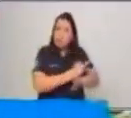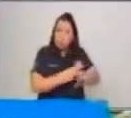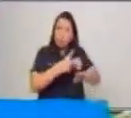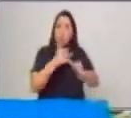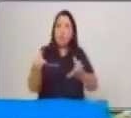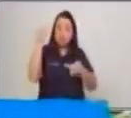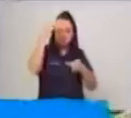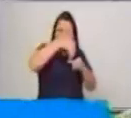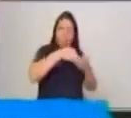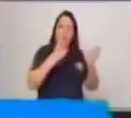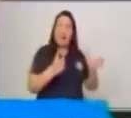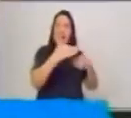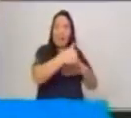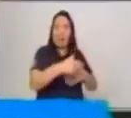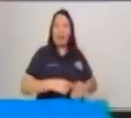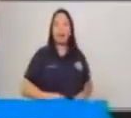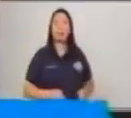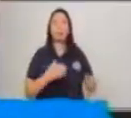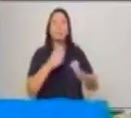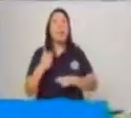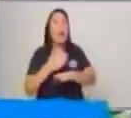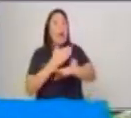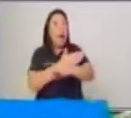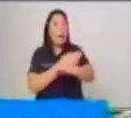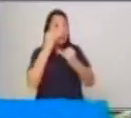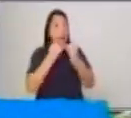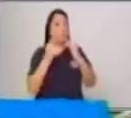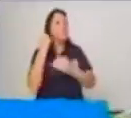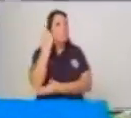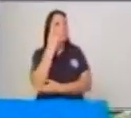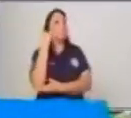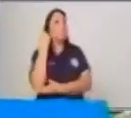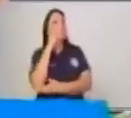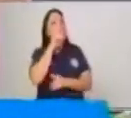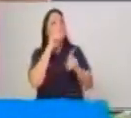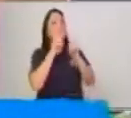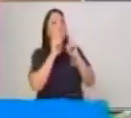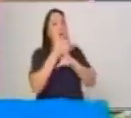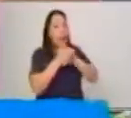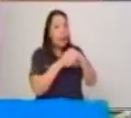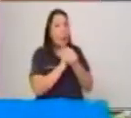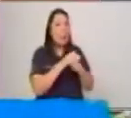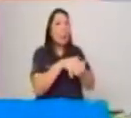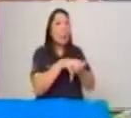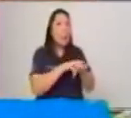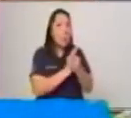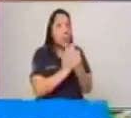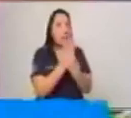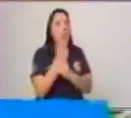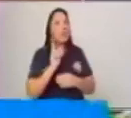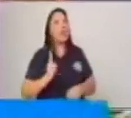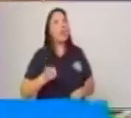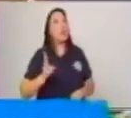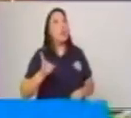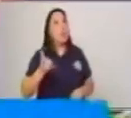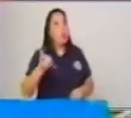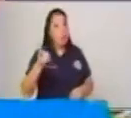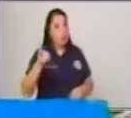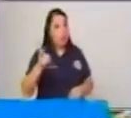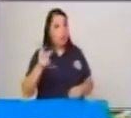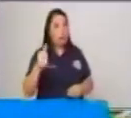Muy bien, antes de terminar, les quiero recomendar la importancia de lavarnos constantemente las manos con agua y jabón.